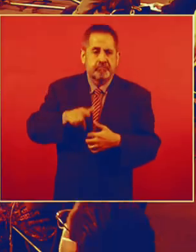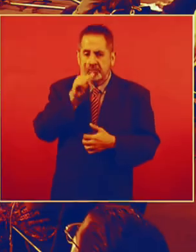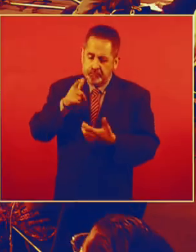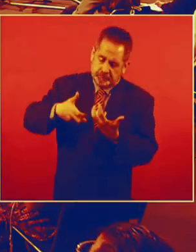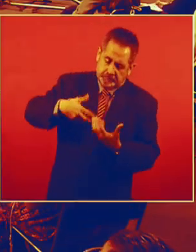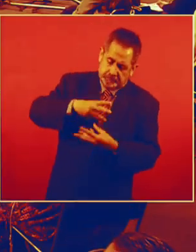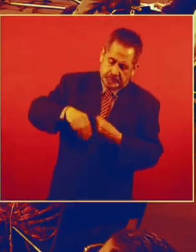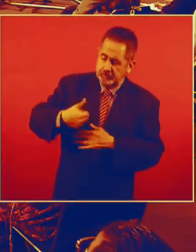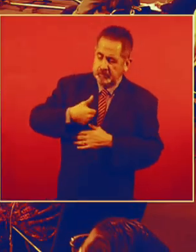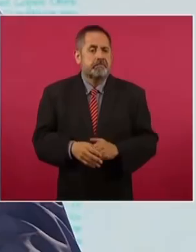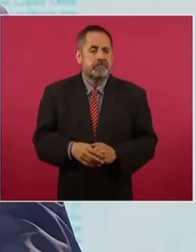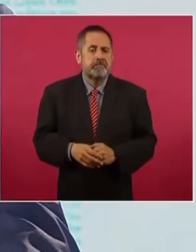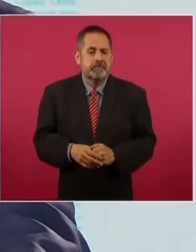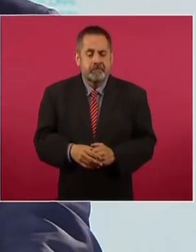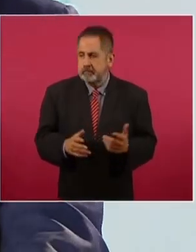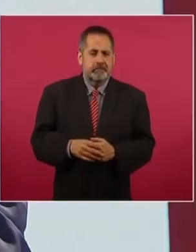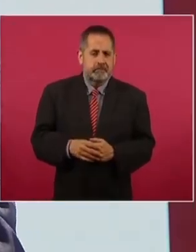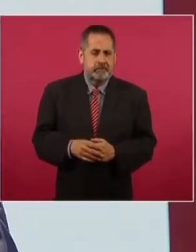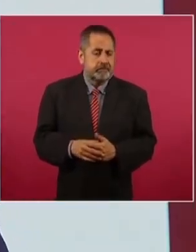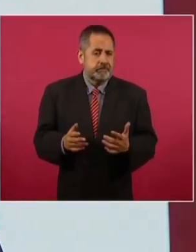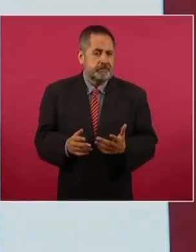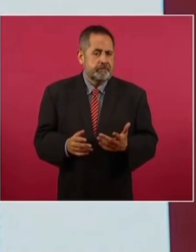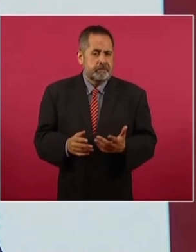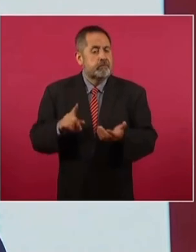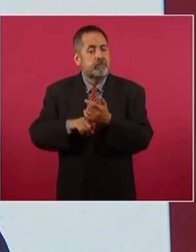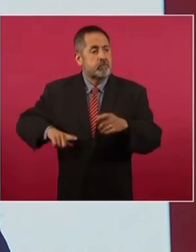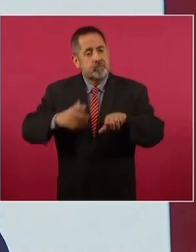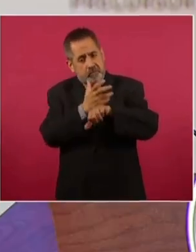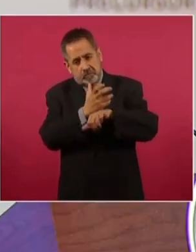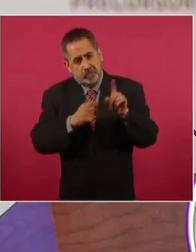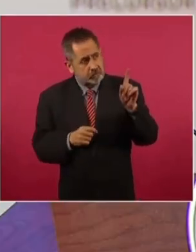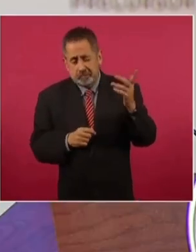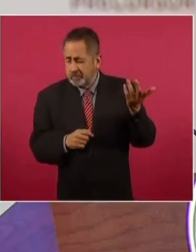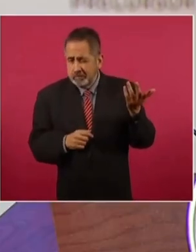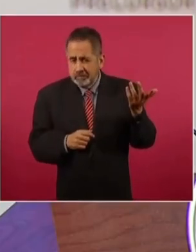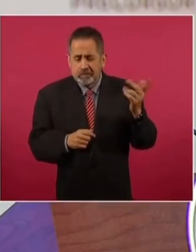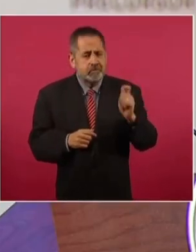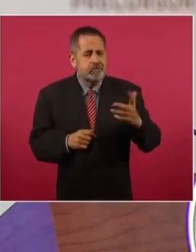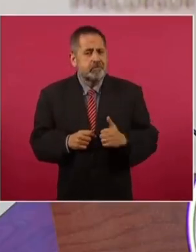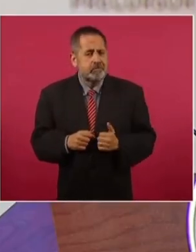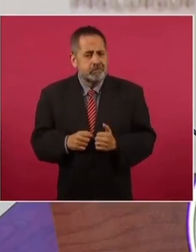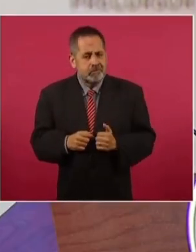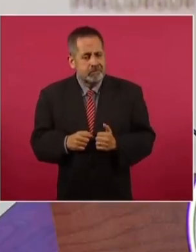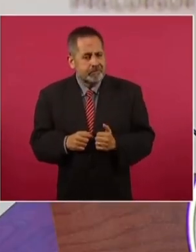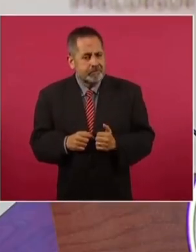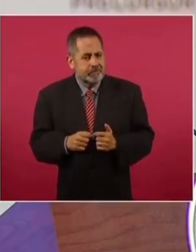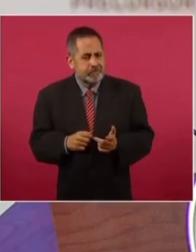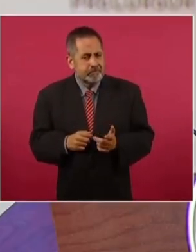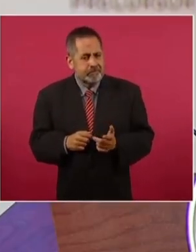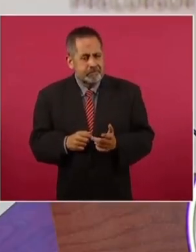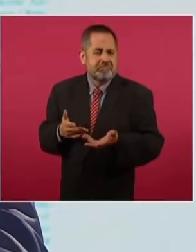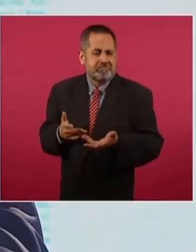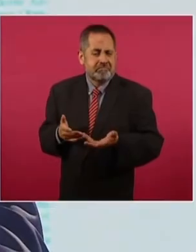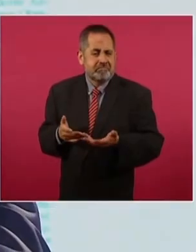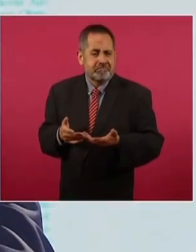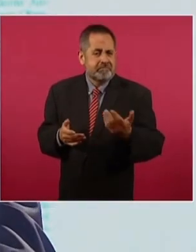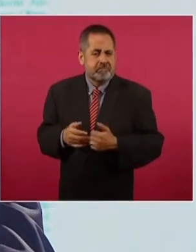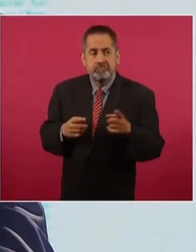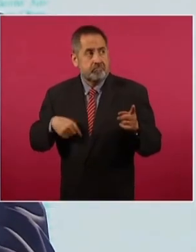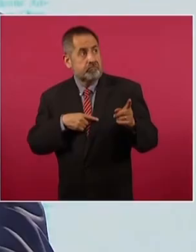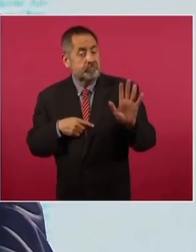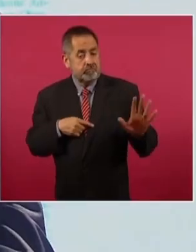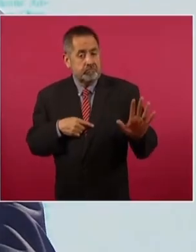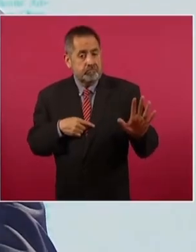autoabasto es un fraude legal. Ya parece que el gobierno de Estados Unidos va a exponerse a que